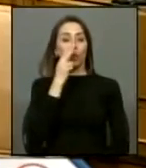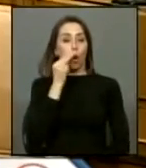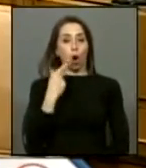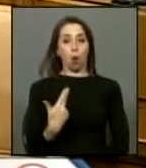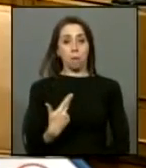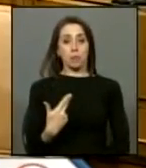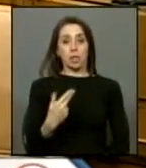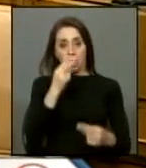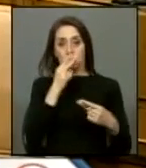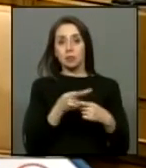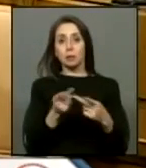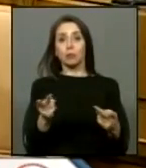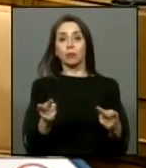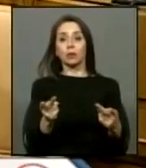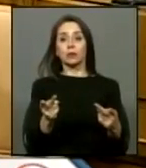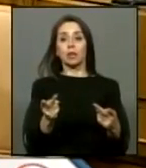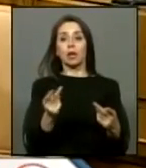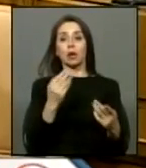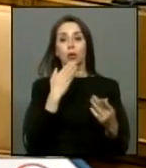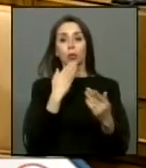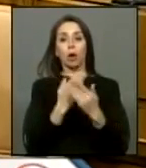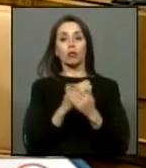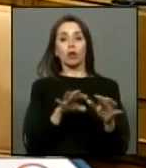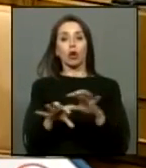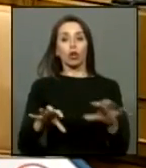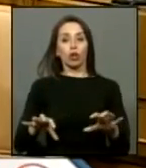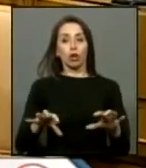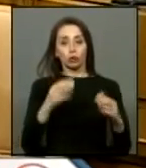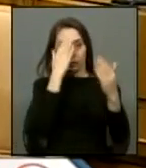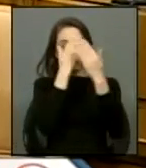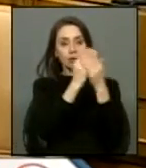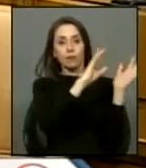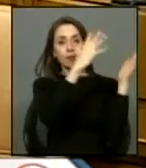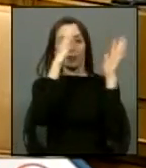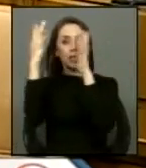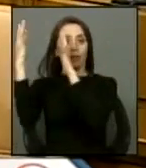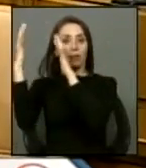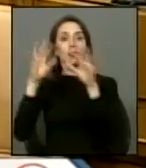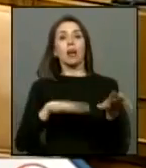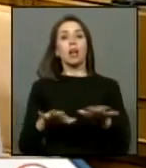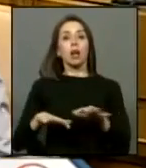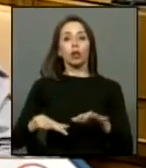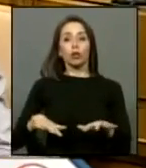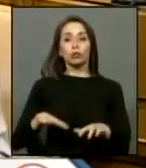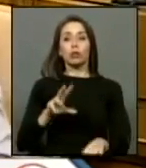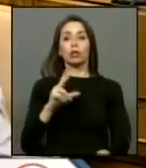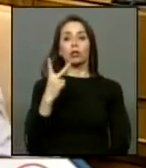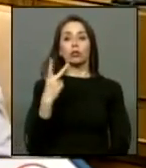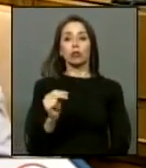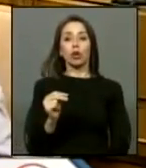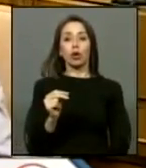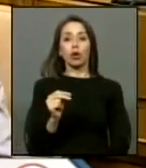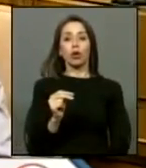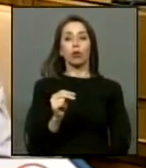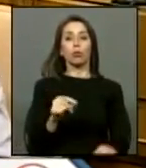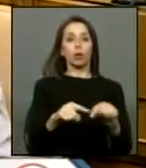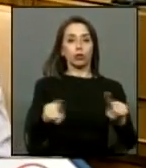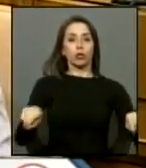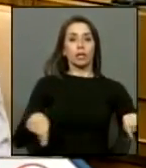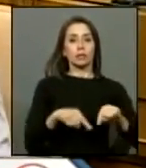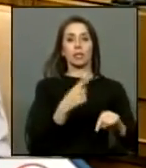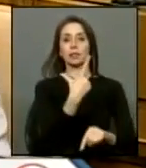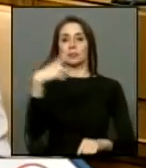expresa cuando se enfrenta a las cosas y no cuando se y no cuando se arranca de la sala